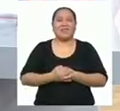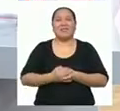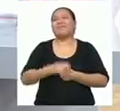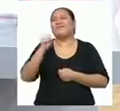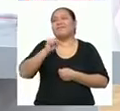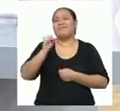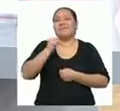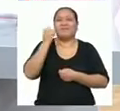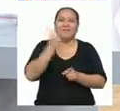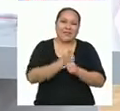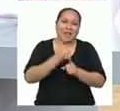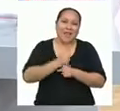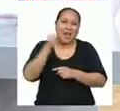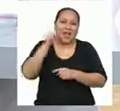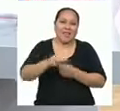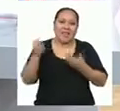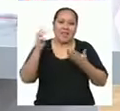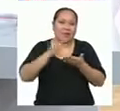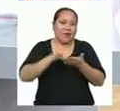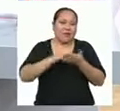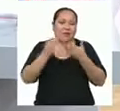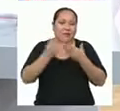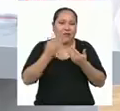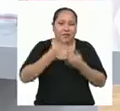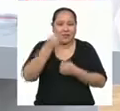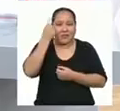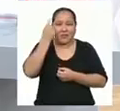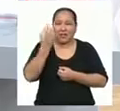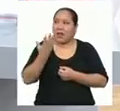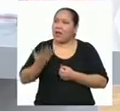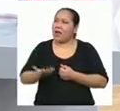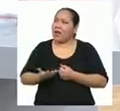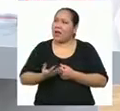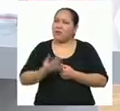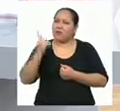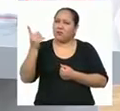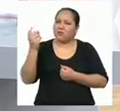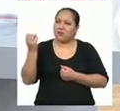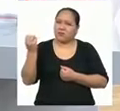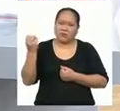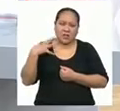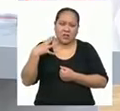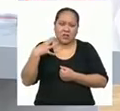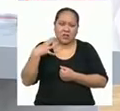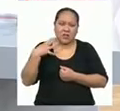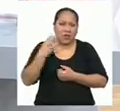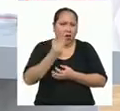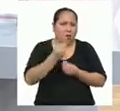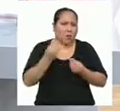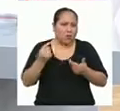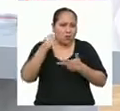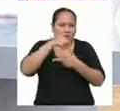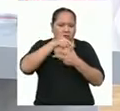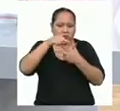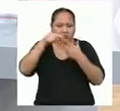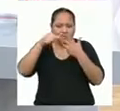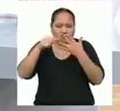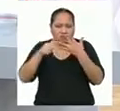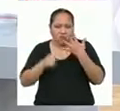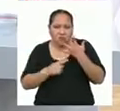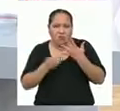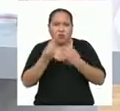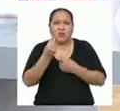de esa manera toma todo más sentido. Ahora, profe, mencionabas que había varias medidas de dispersión.